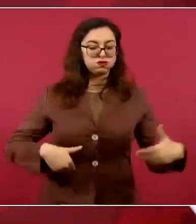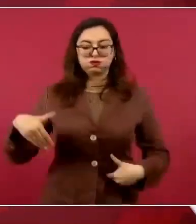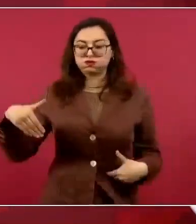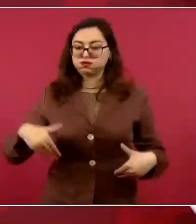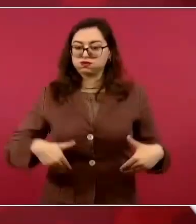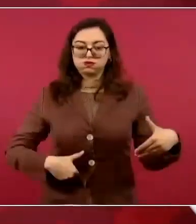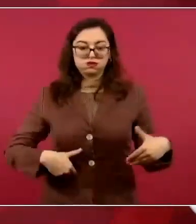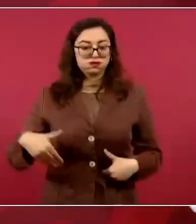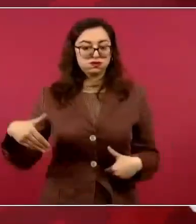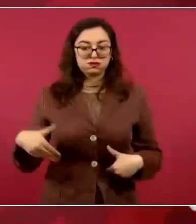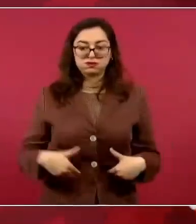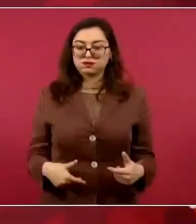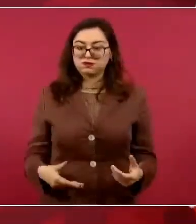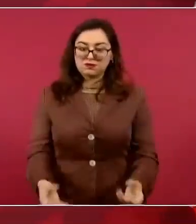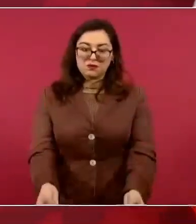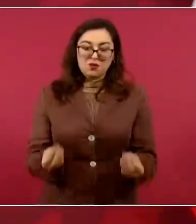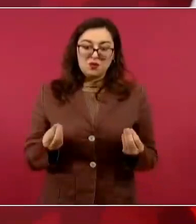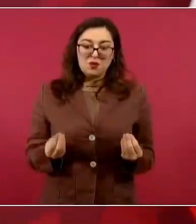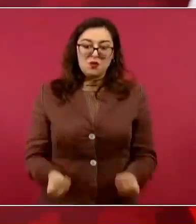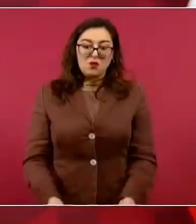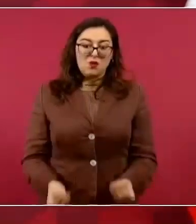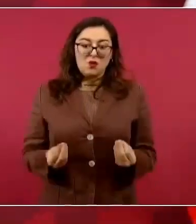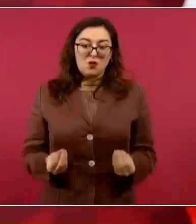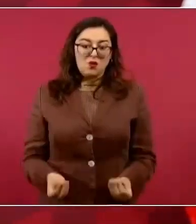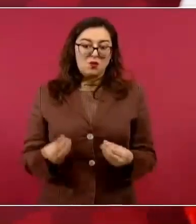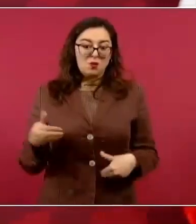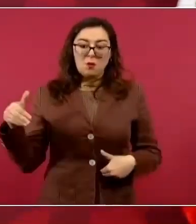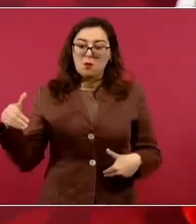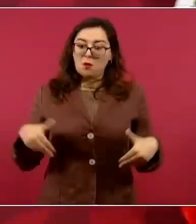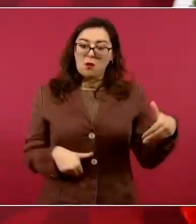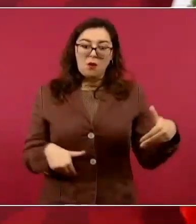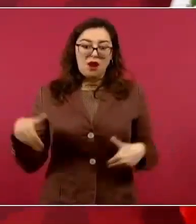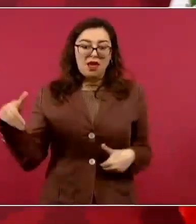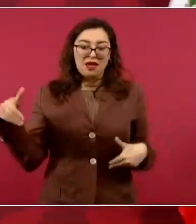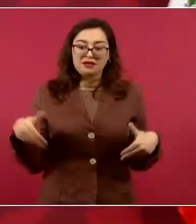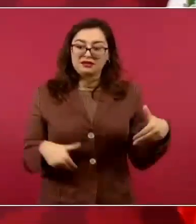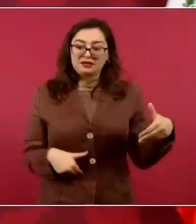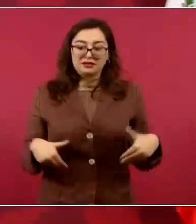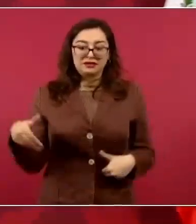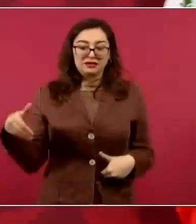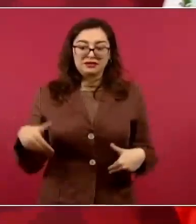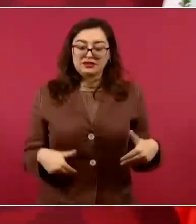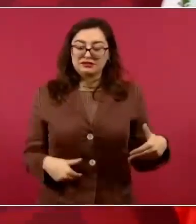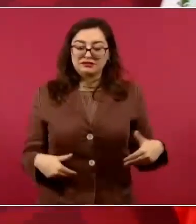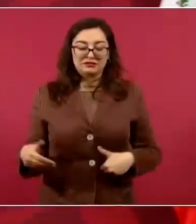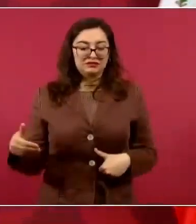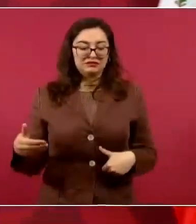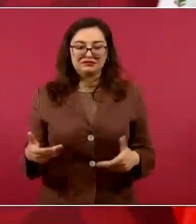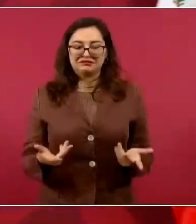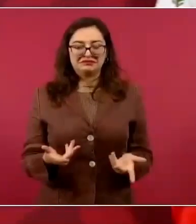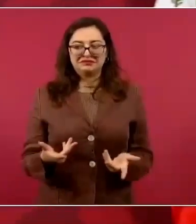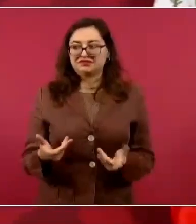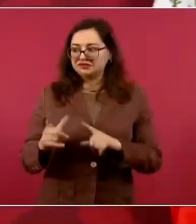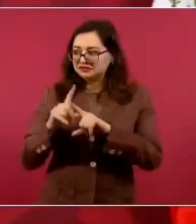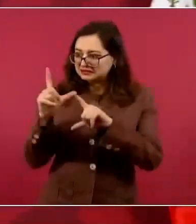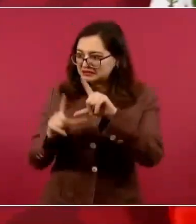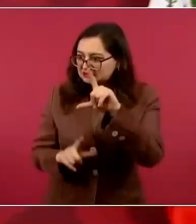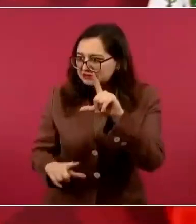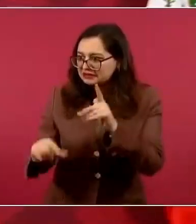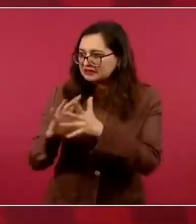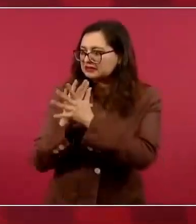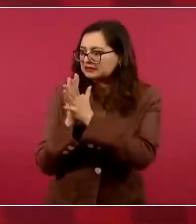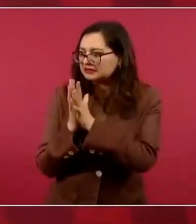provoca nuestra situación, lo que se está llevando a cabo.